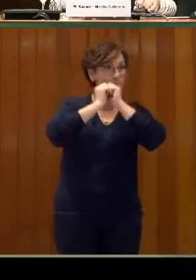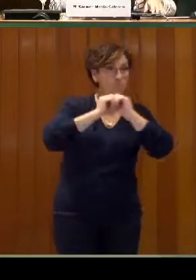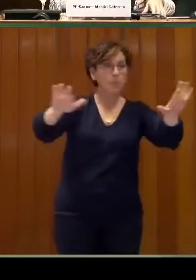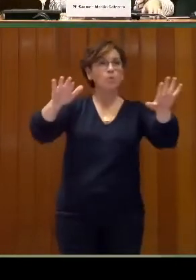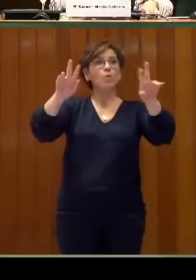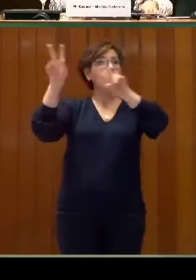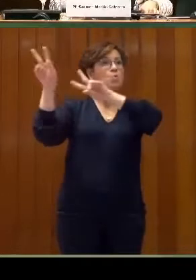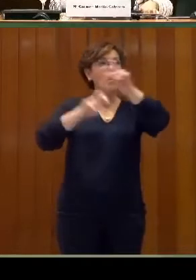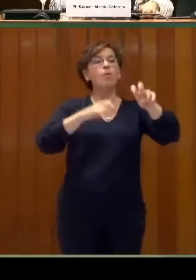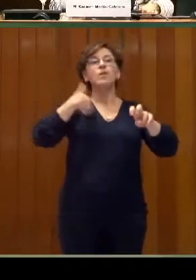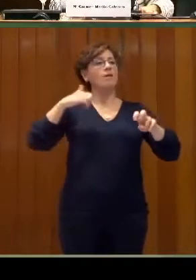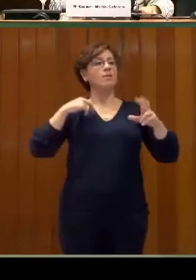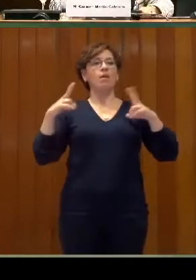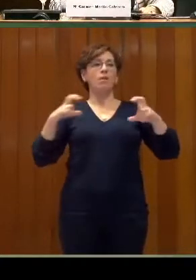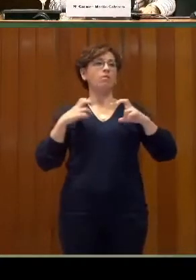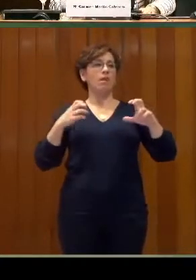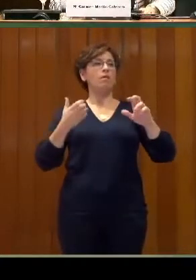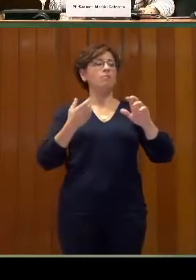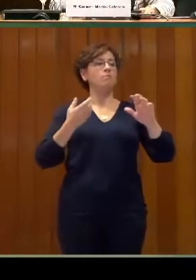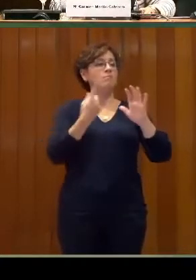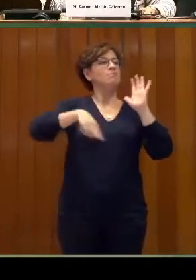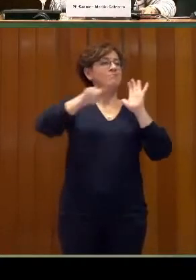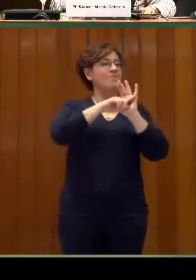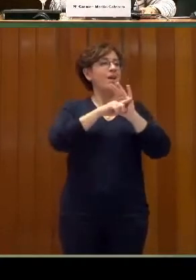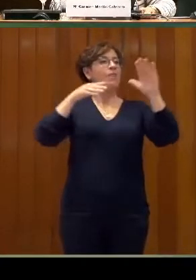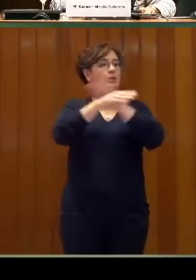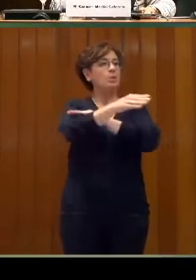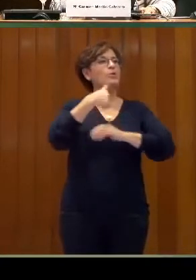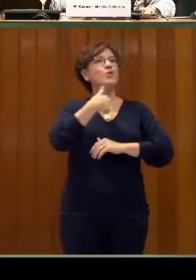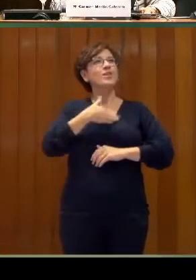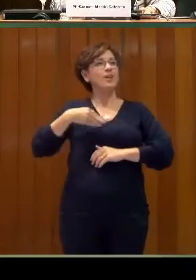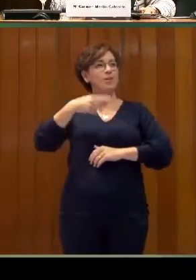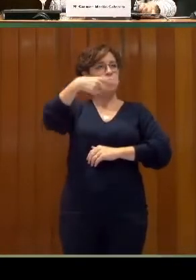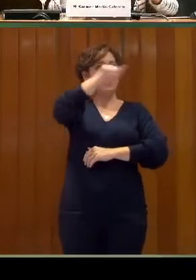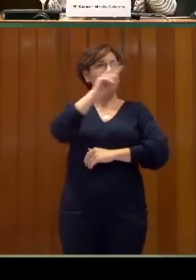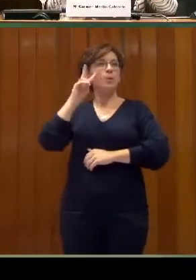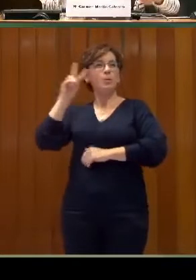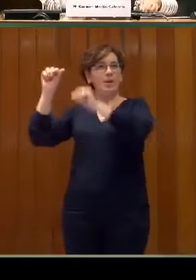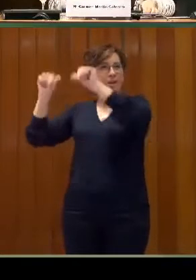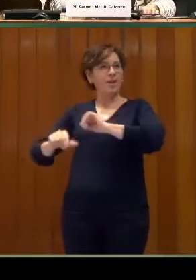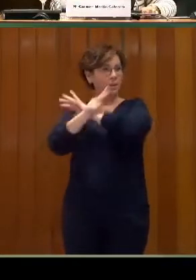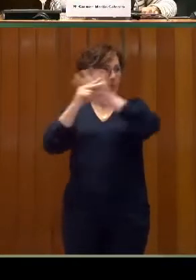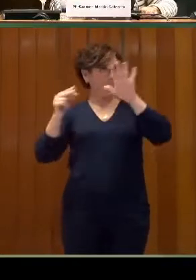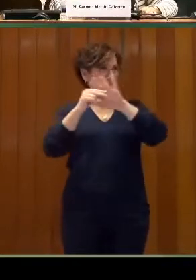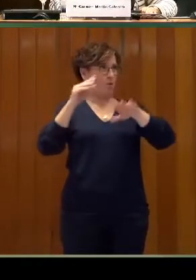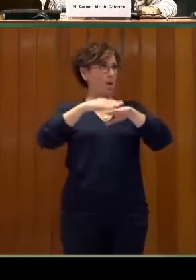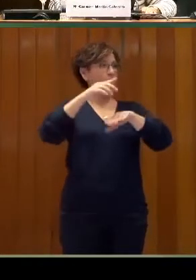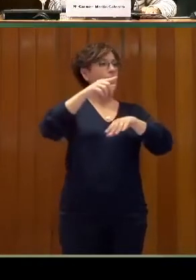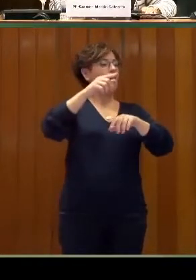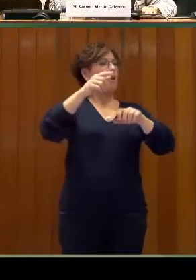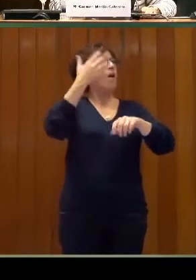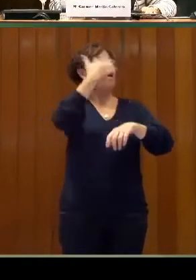cuenta. Os traí ahora un vídeo para que además así podáis ver cómo aparece en pantalla